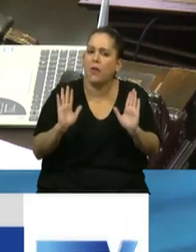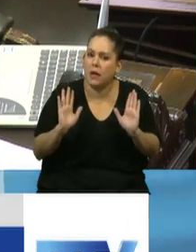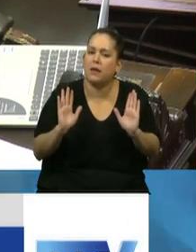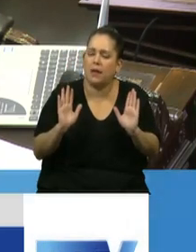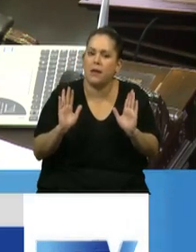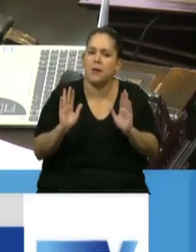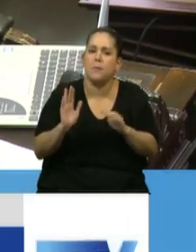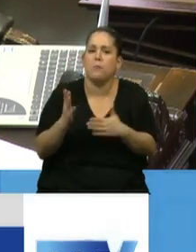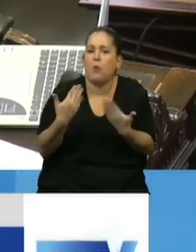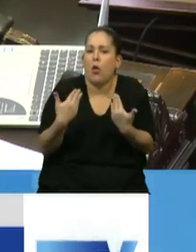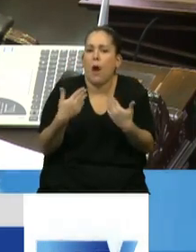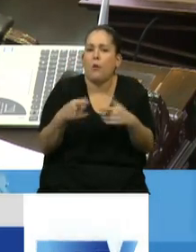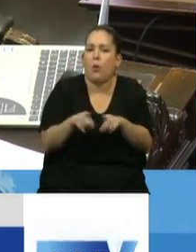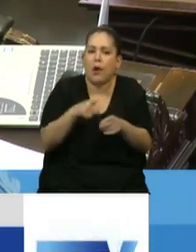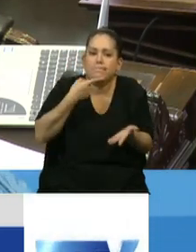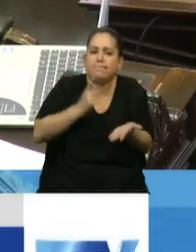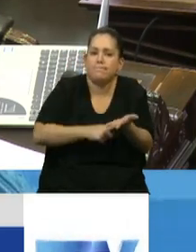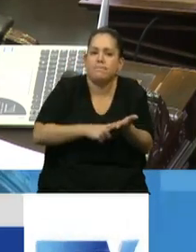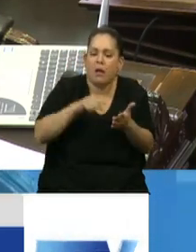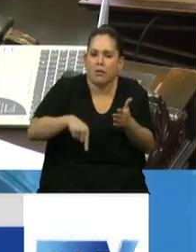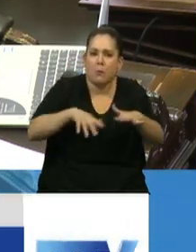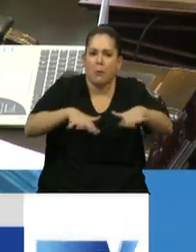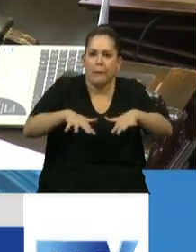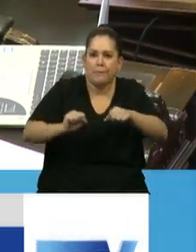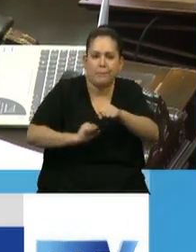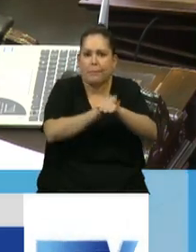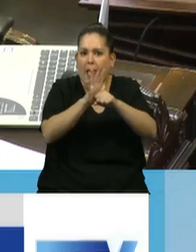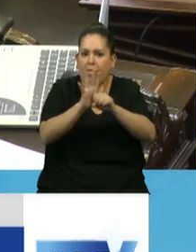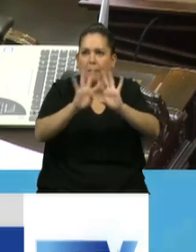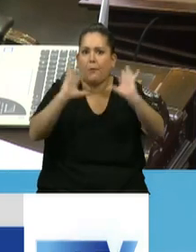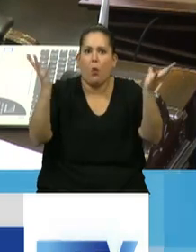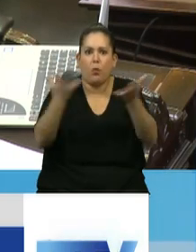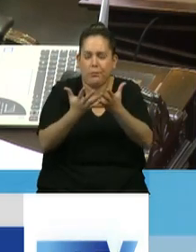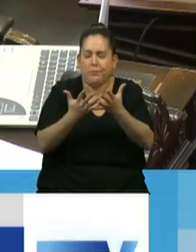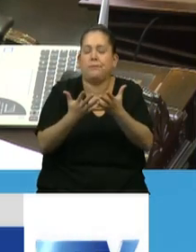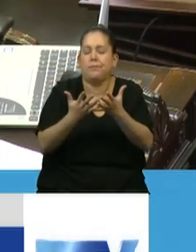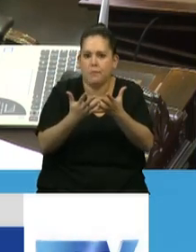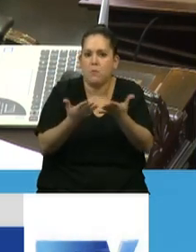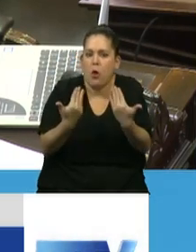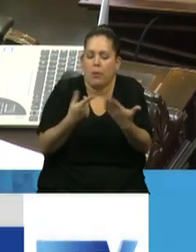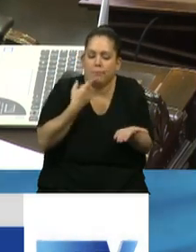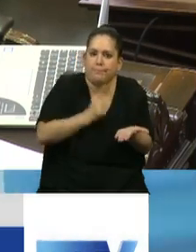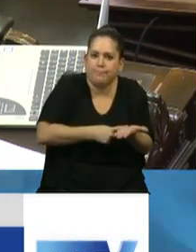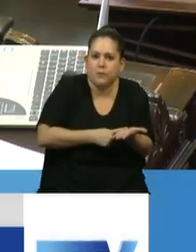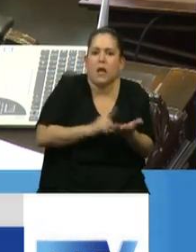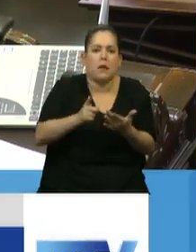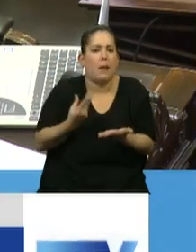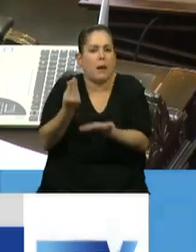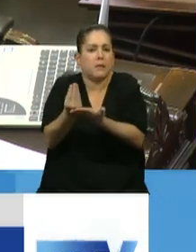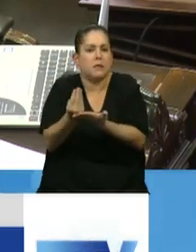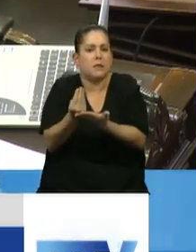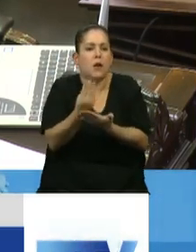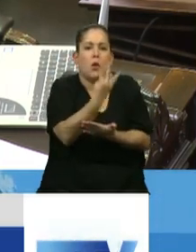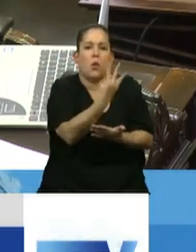adoptar medidas en el medio de esta crisis y de esta pandemia. Que nos dé la posibilidad de representar a los 45